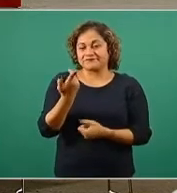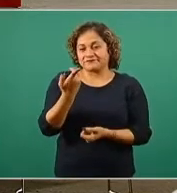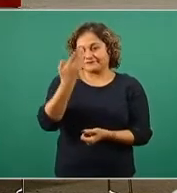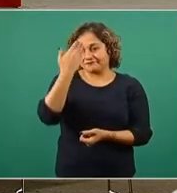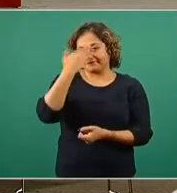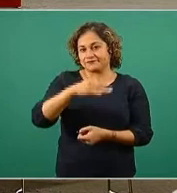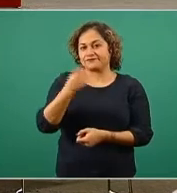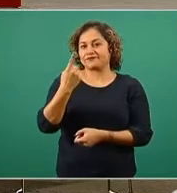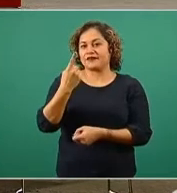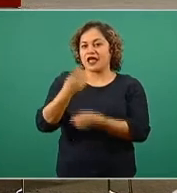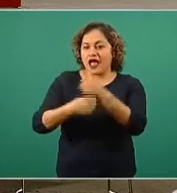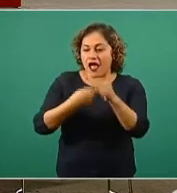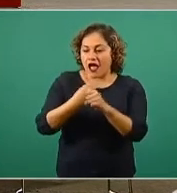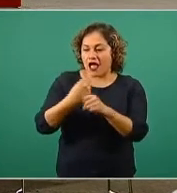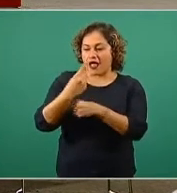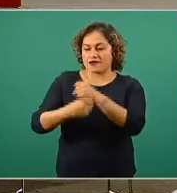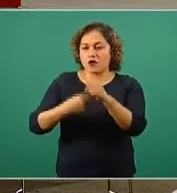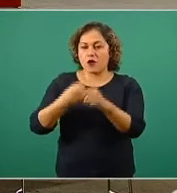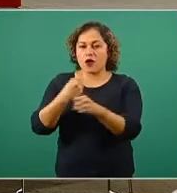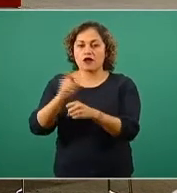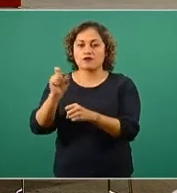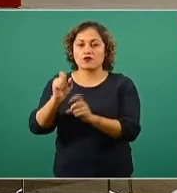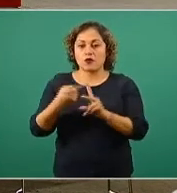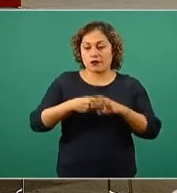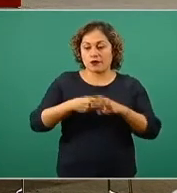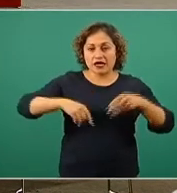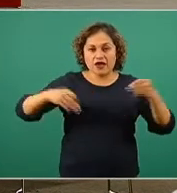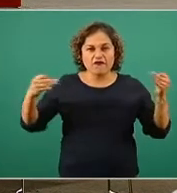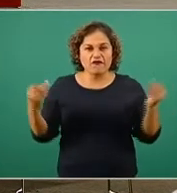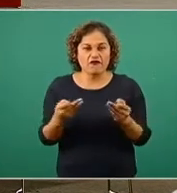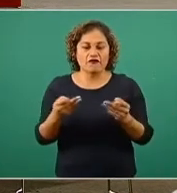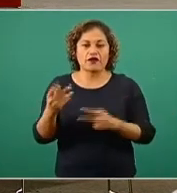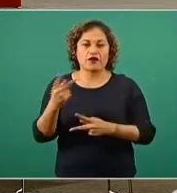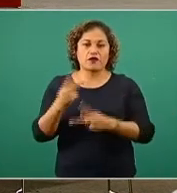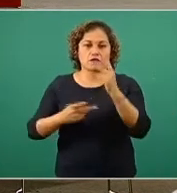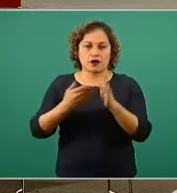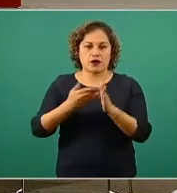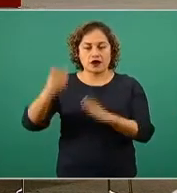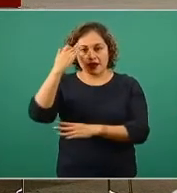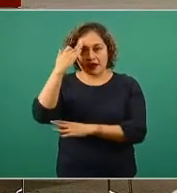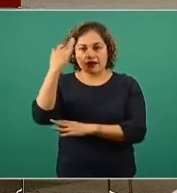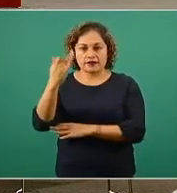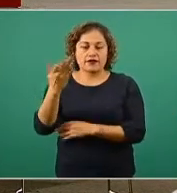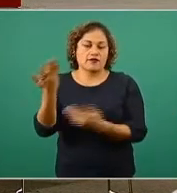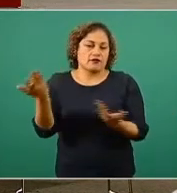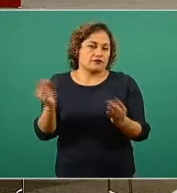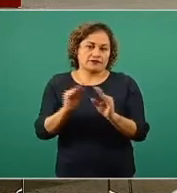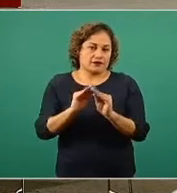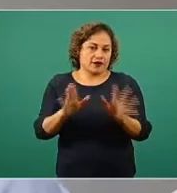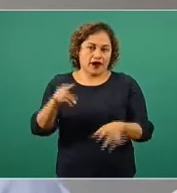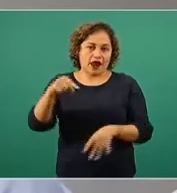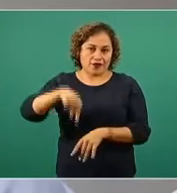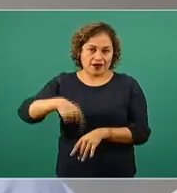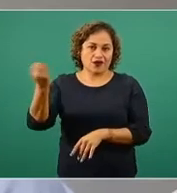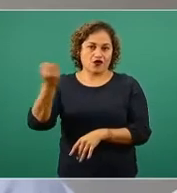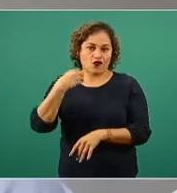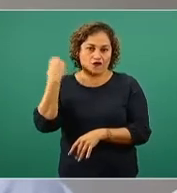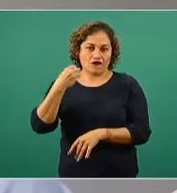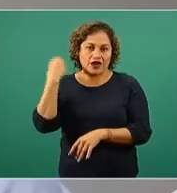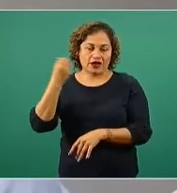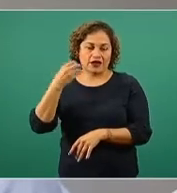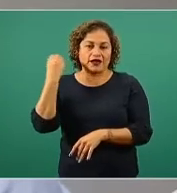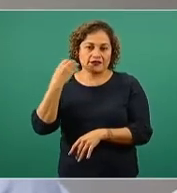años al inicio de la temporada invernal. Lo hizo precisamente en una conferencia de prensa desde Palacio